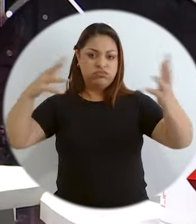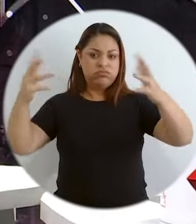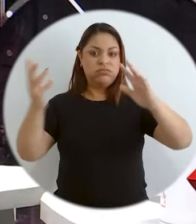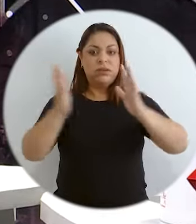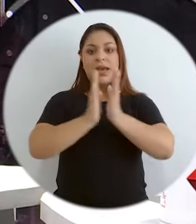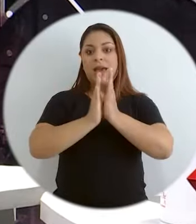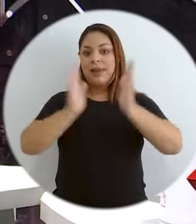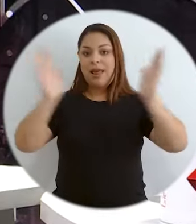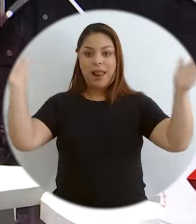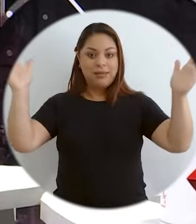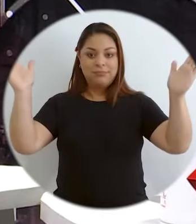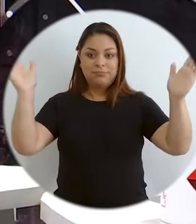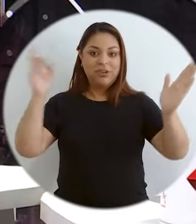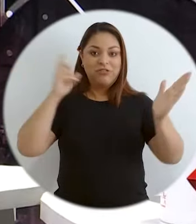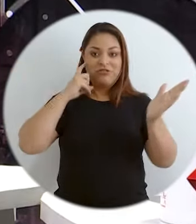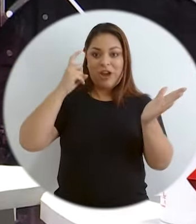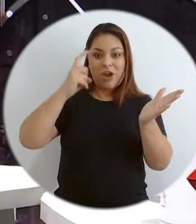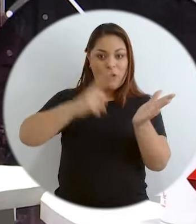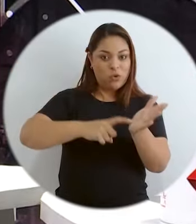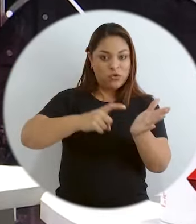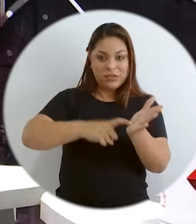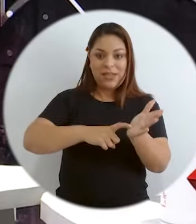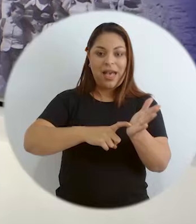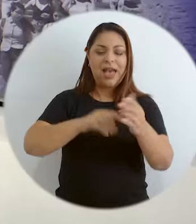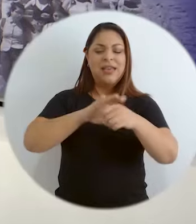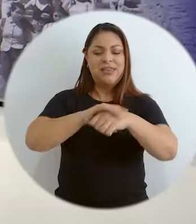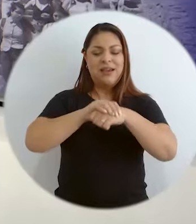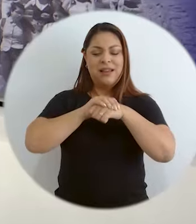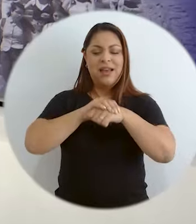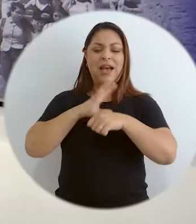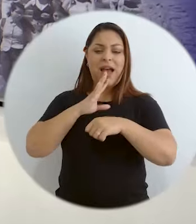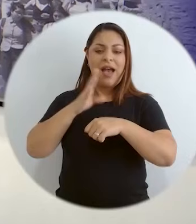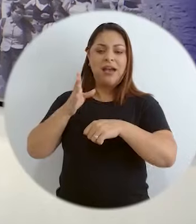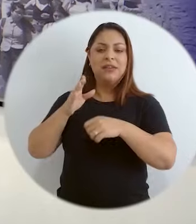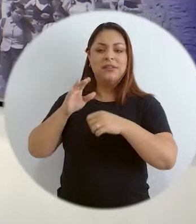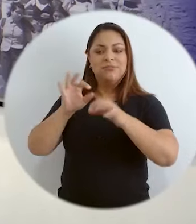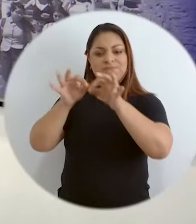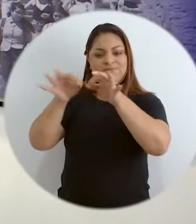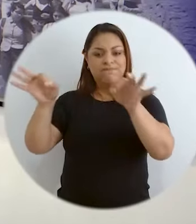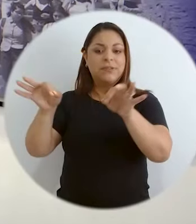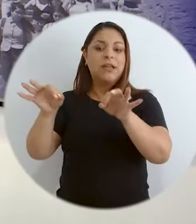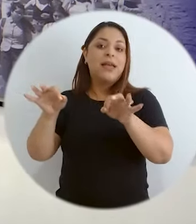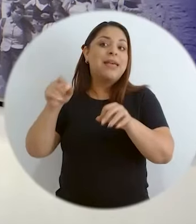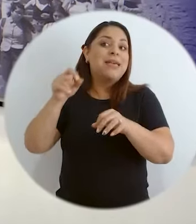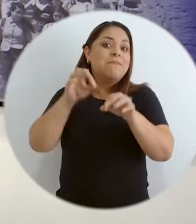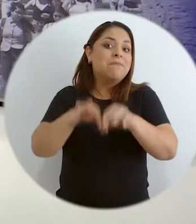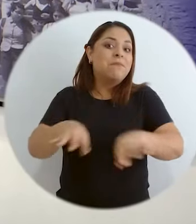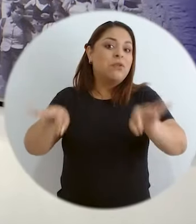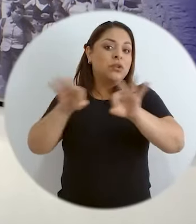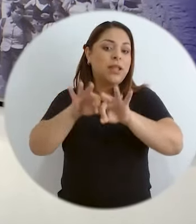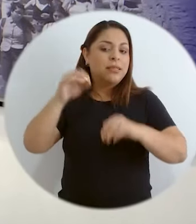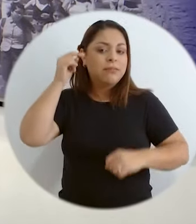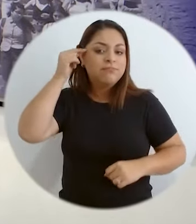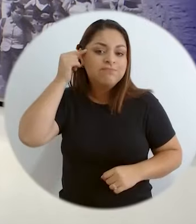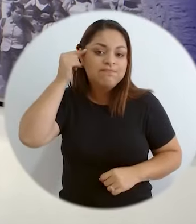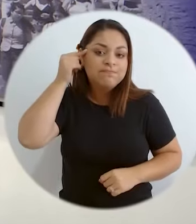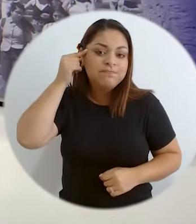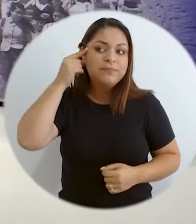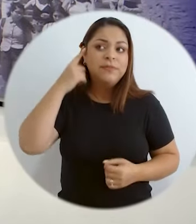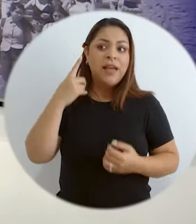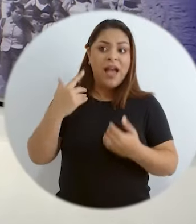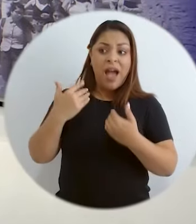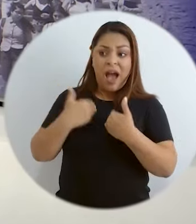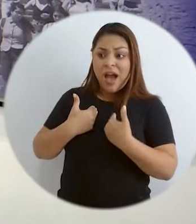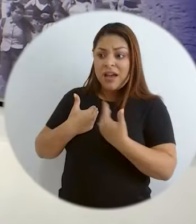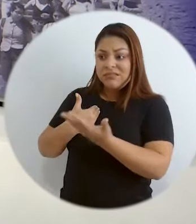ambiental en términos generales reconocida, ahí está, como dirían en inglés, el know-how, ¿verdad?, creo que hay un tema más bien